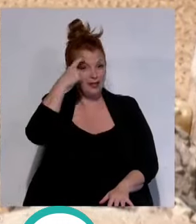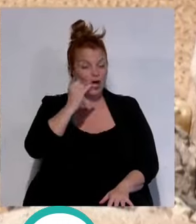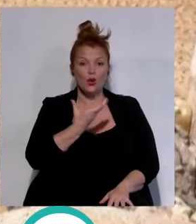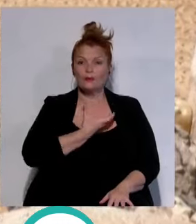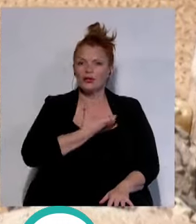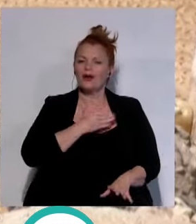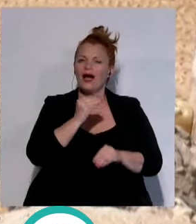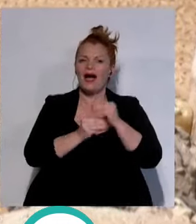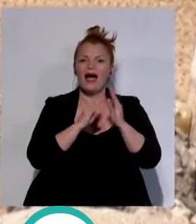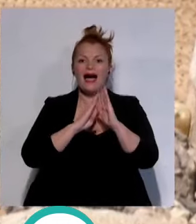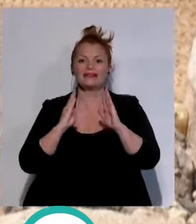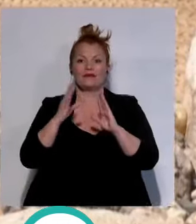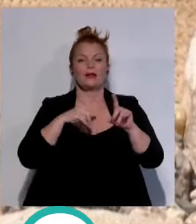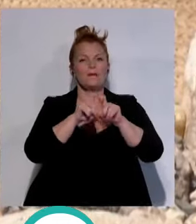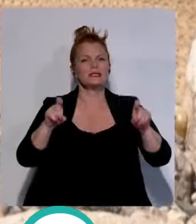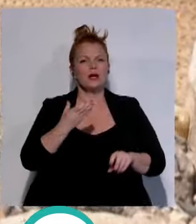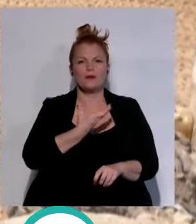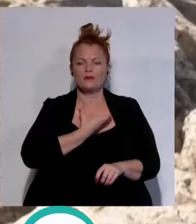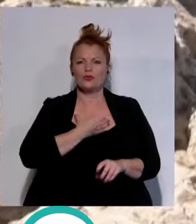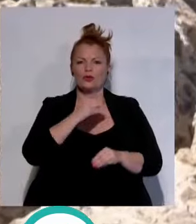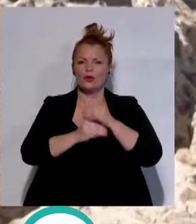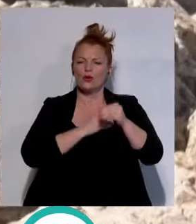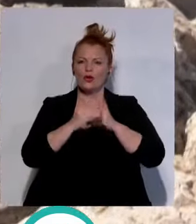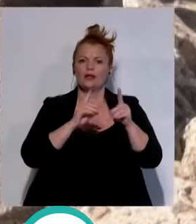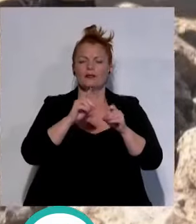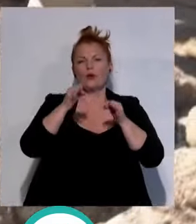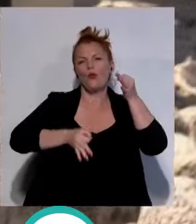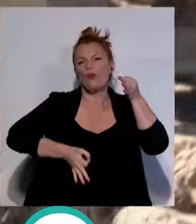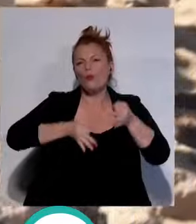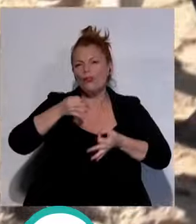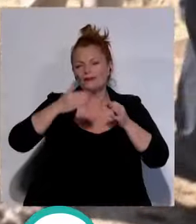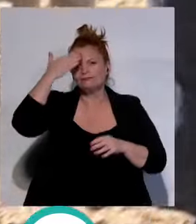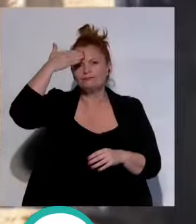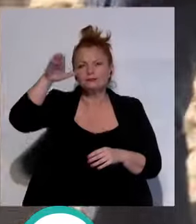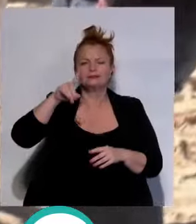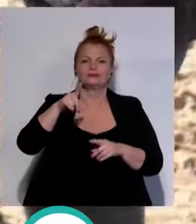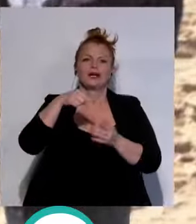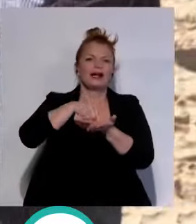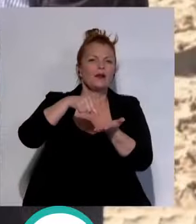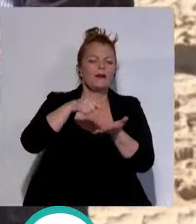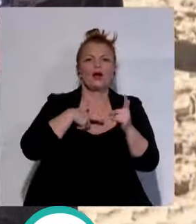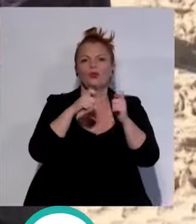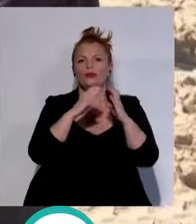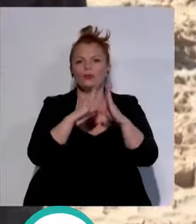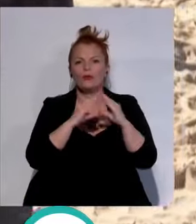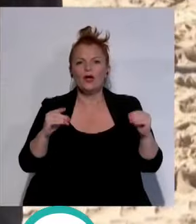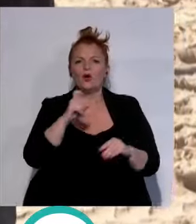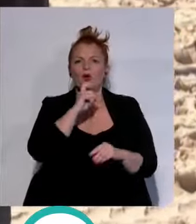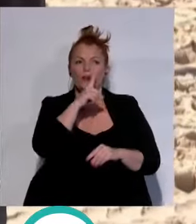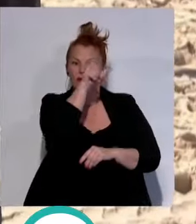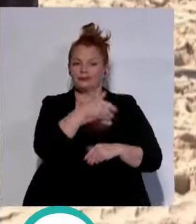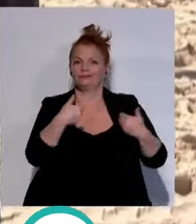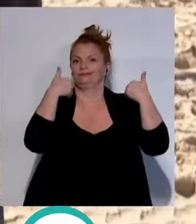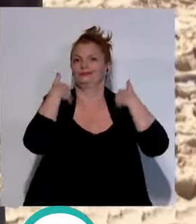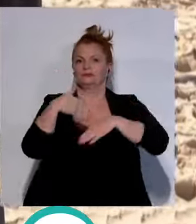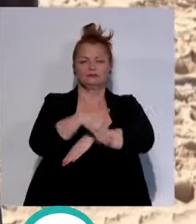ayuntamiento, a través de la empresa municipal, está inmerso en un litigio judicial con el que reclama a la Junta de Andalucía como administración